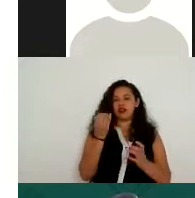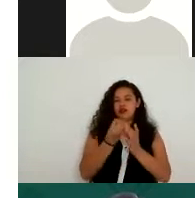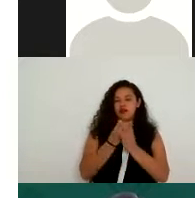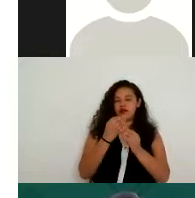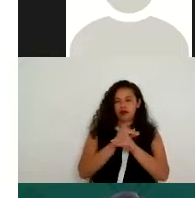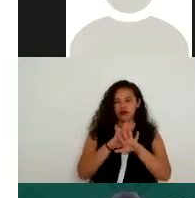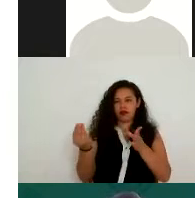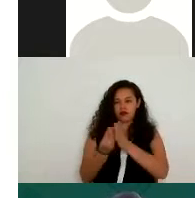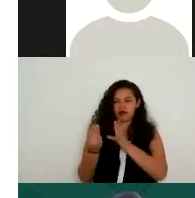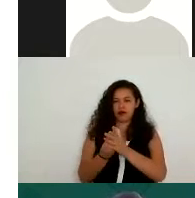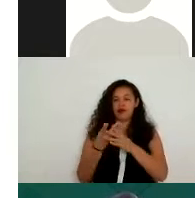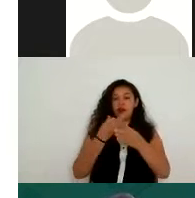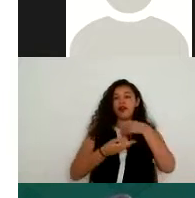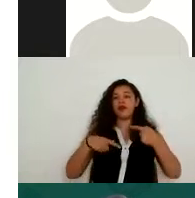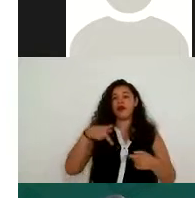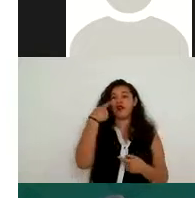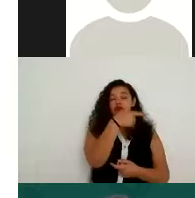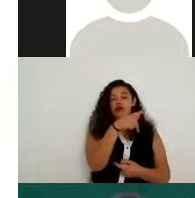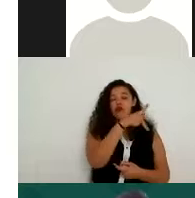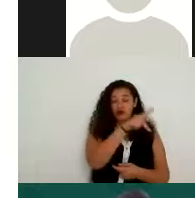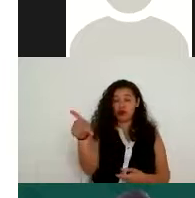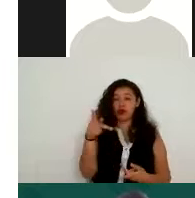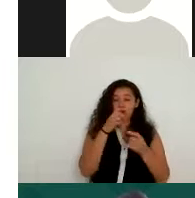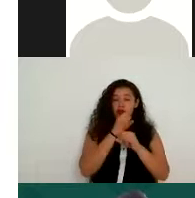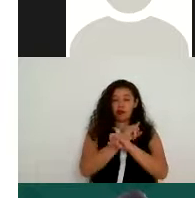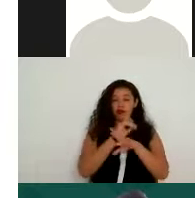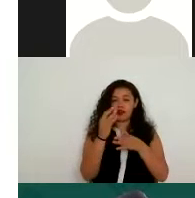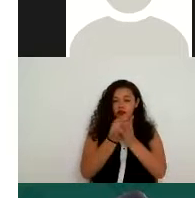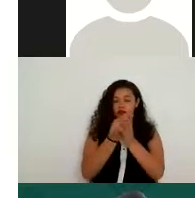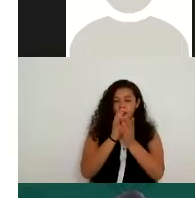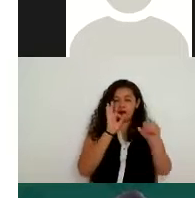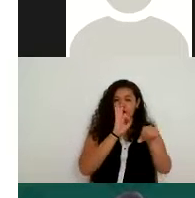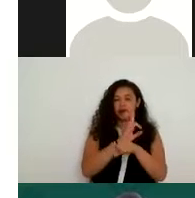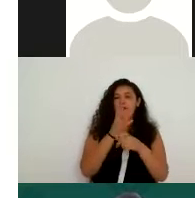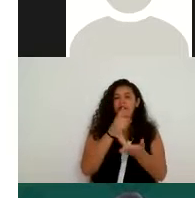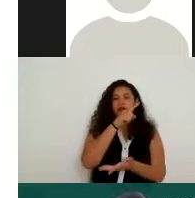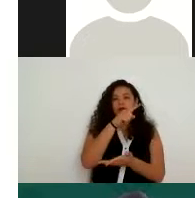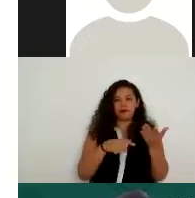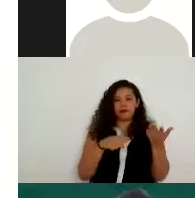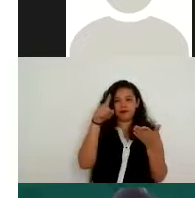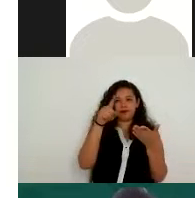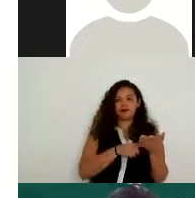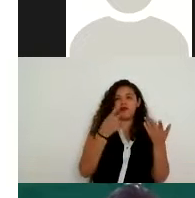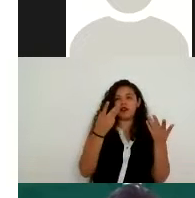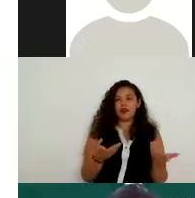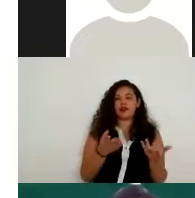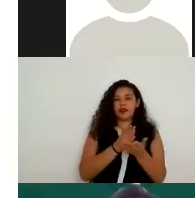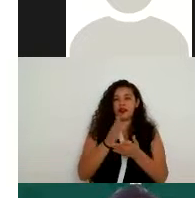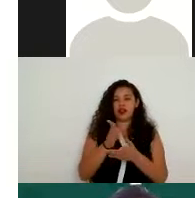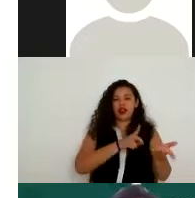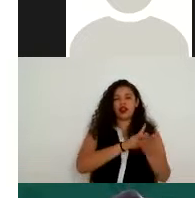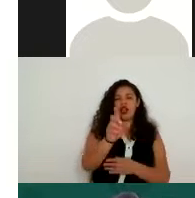de sus datos personales, al acceso, la rectificación, cancelación de los mismos, que es lo que conocemos como los derechos